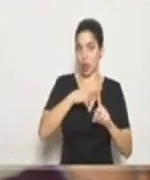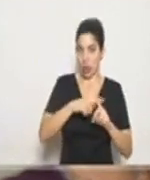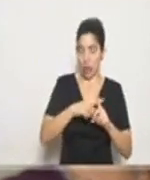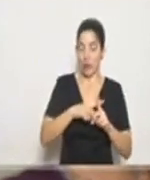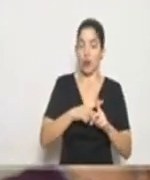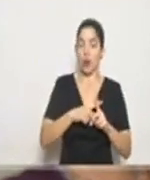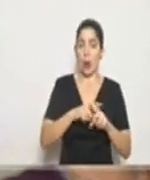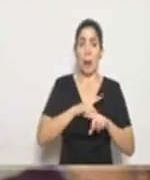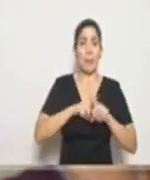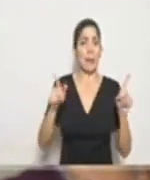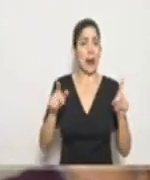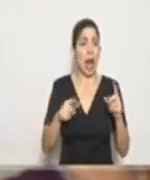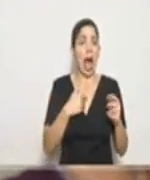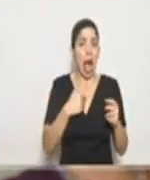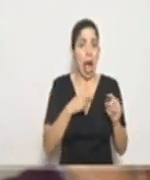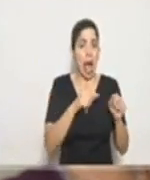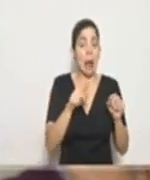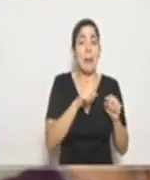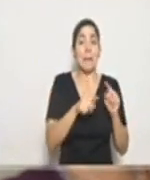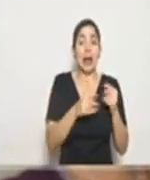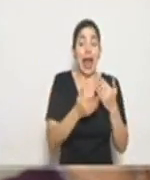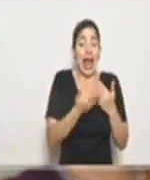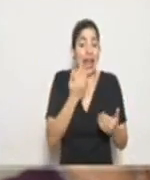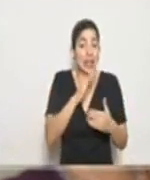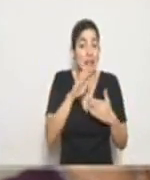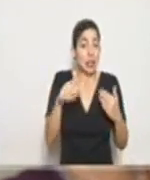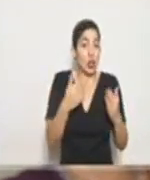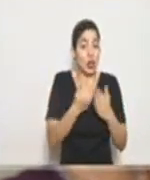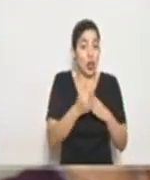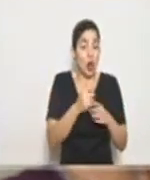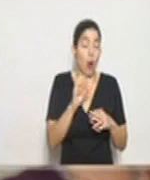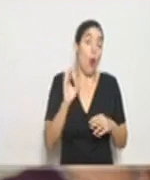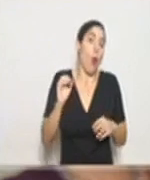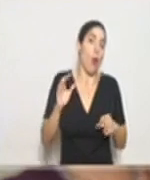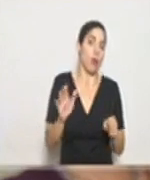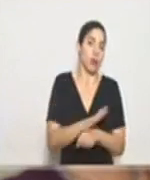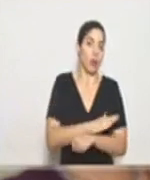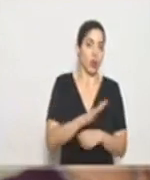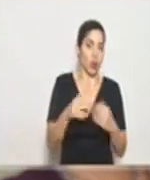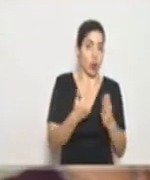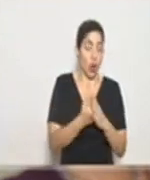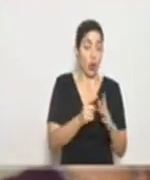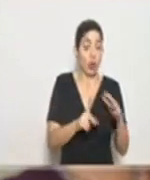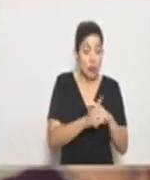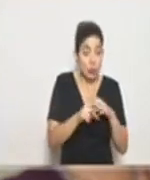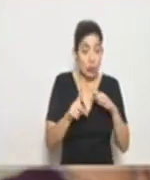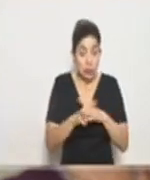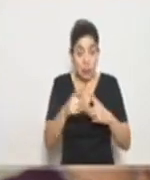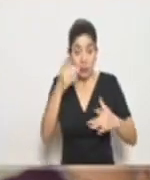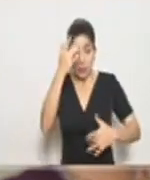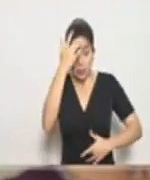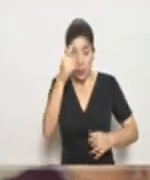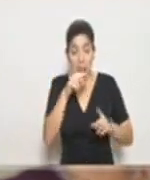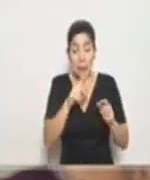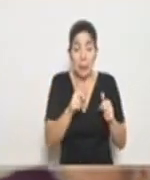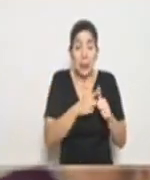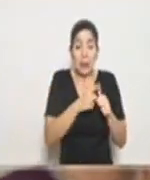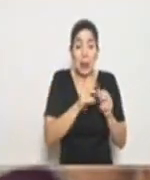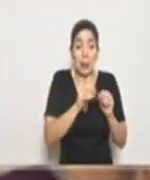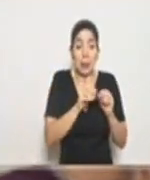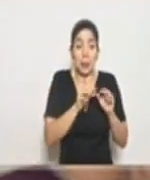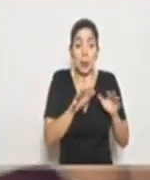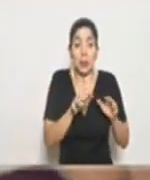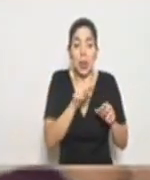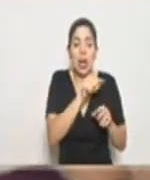en prácticamente todos esos casos, si no todos, esos casos de contagio inicial se